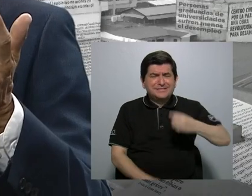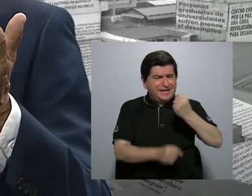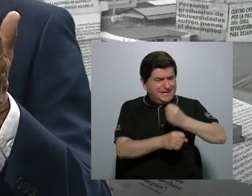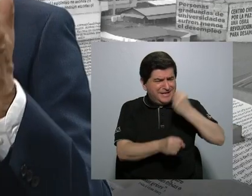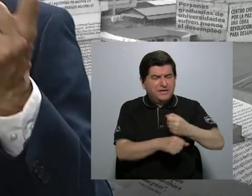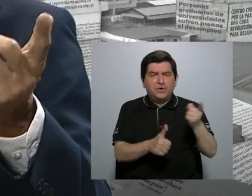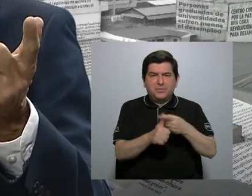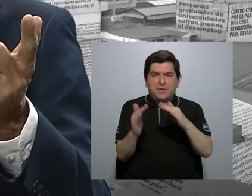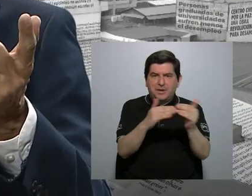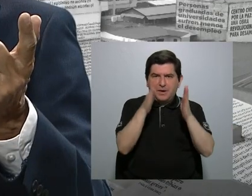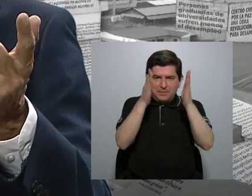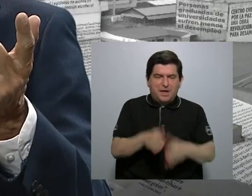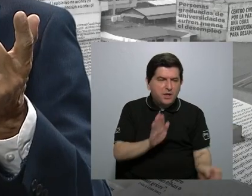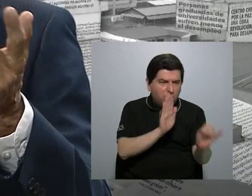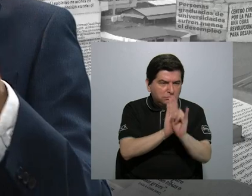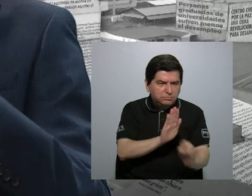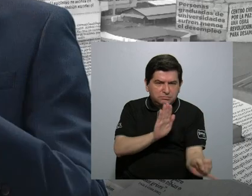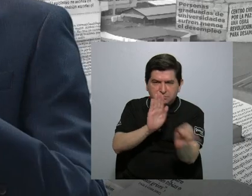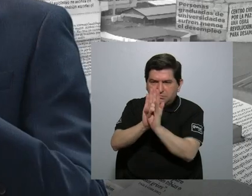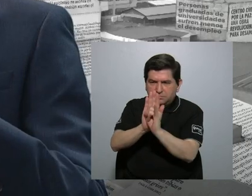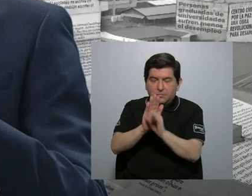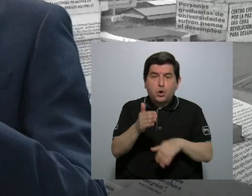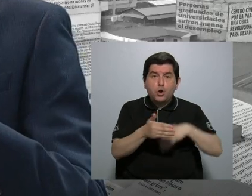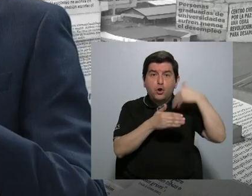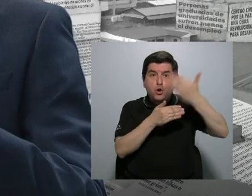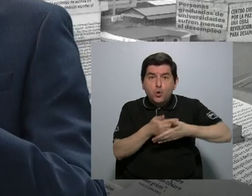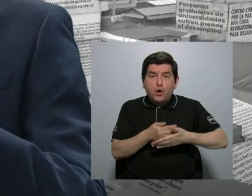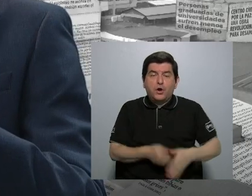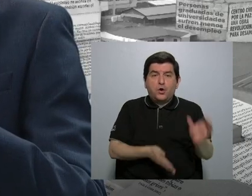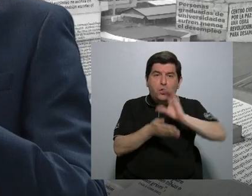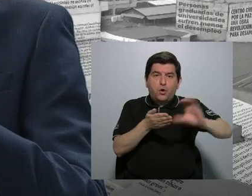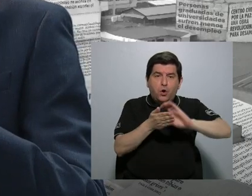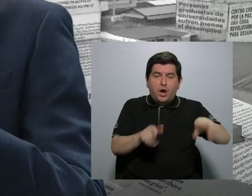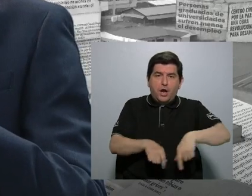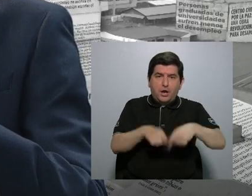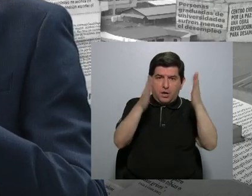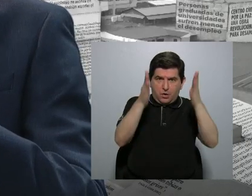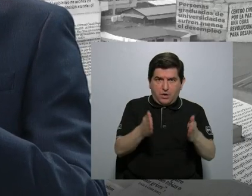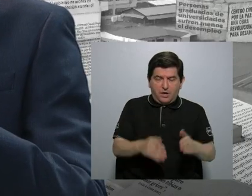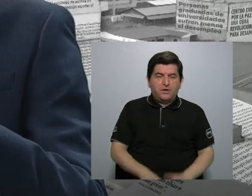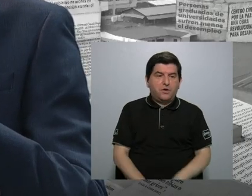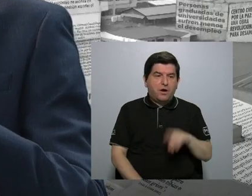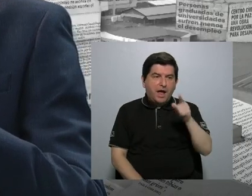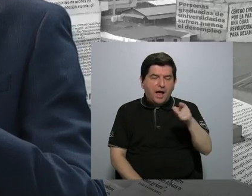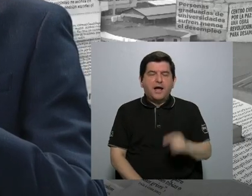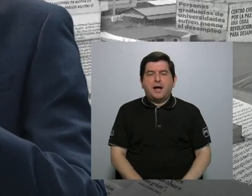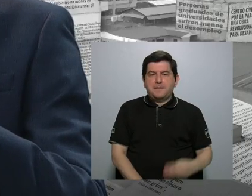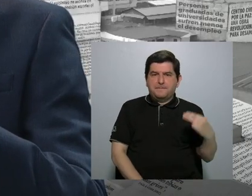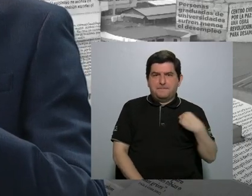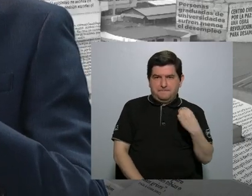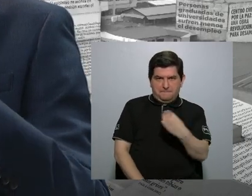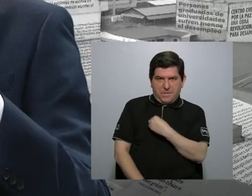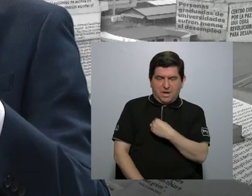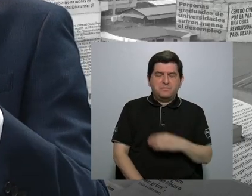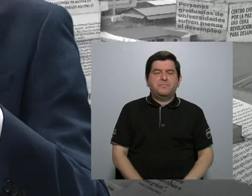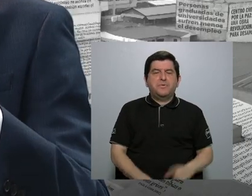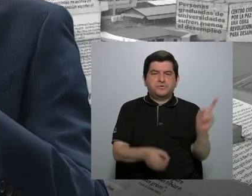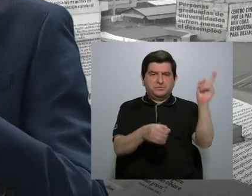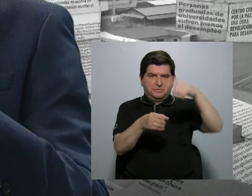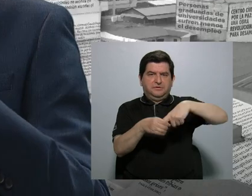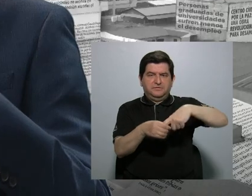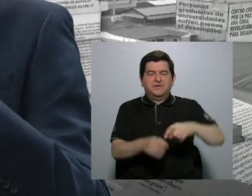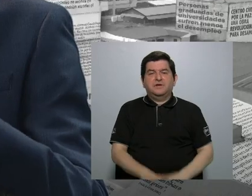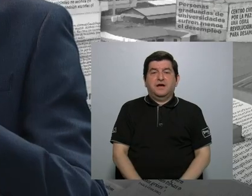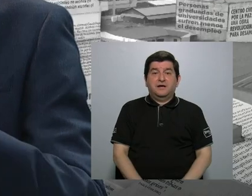Primero la ciudadanía, identificarlos, y después el colegio periodista, decir, bueno, estos son los agremiados, estos son los incorporados, estos son los que